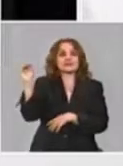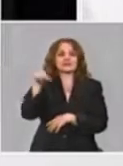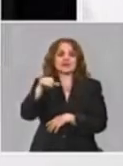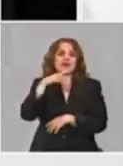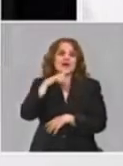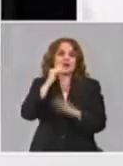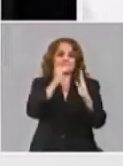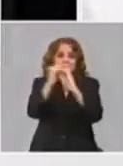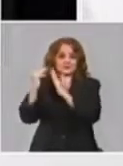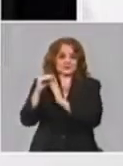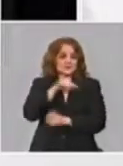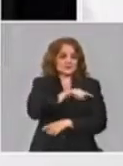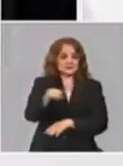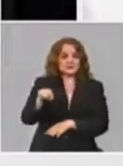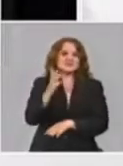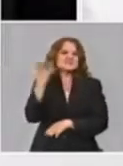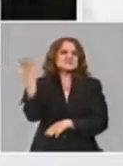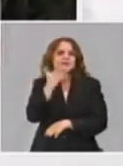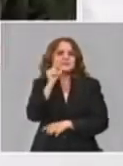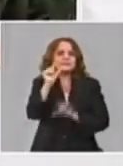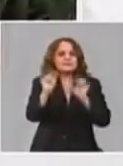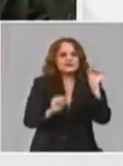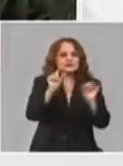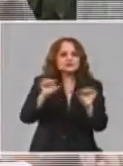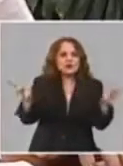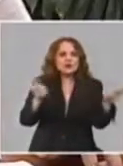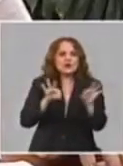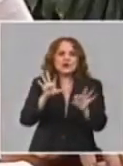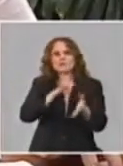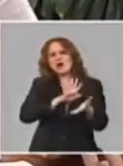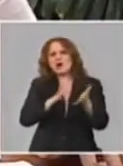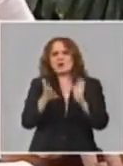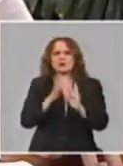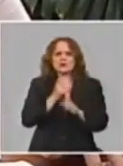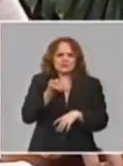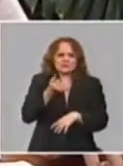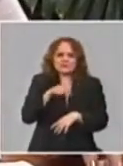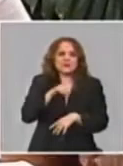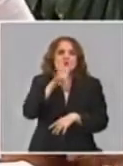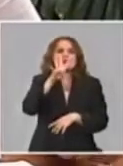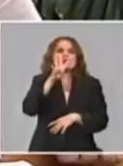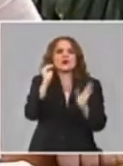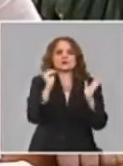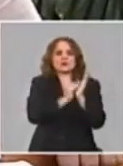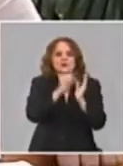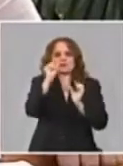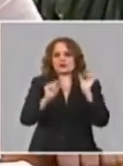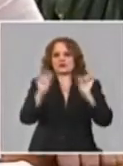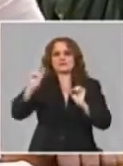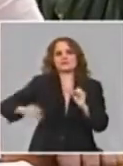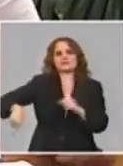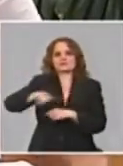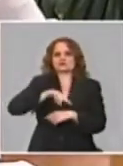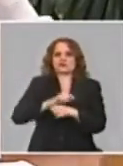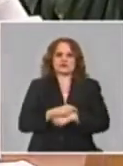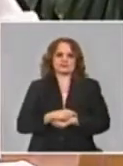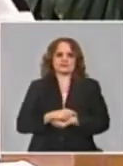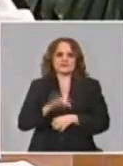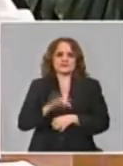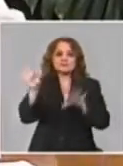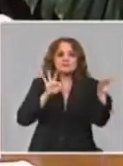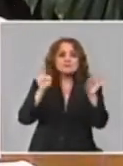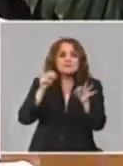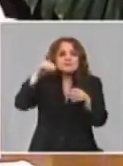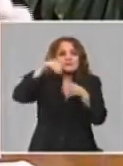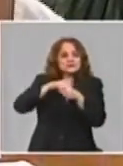sujetos a este estudio casi 4.000 3.975 personas y como decía el ministro es porque